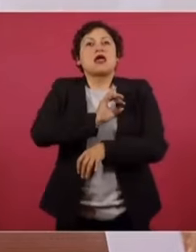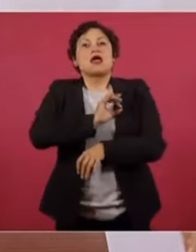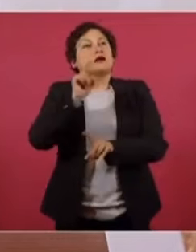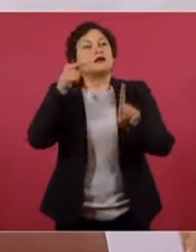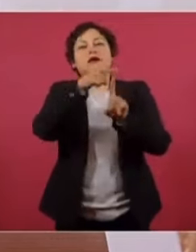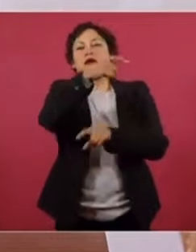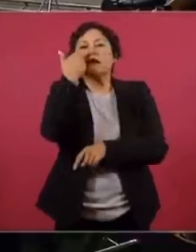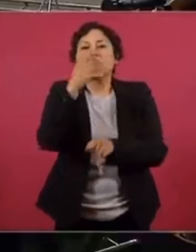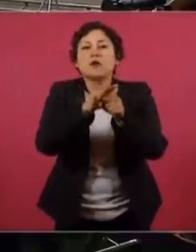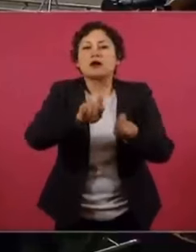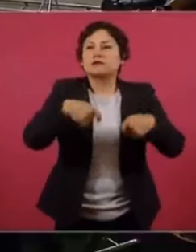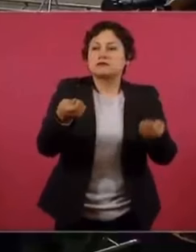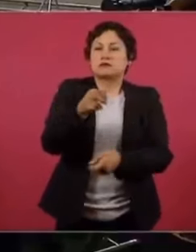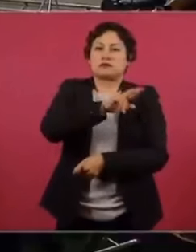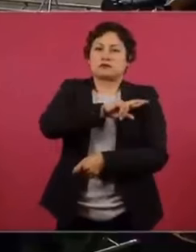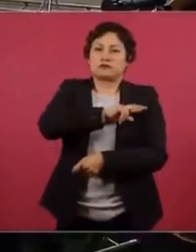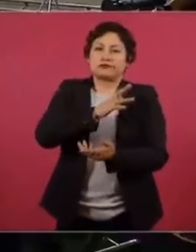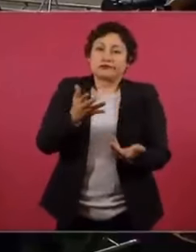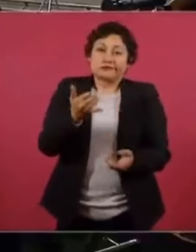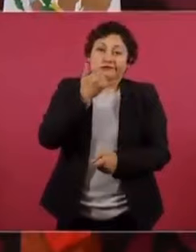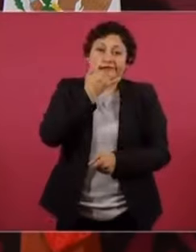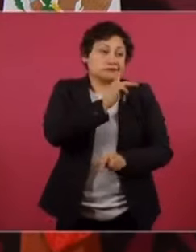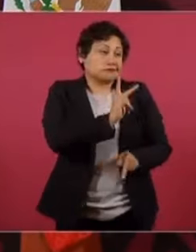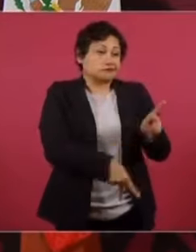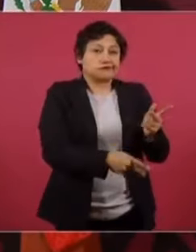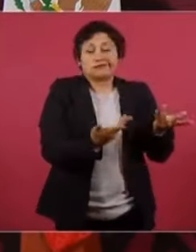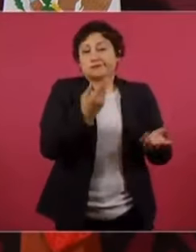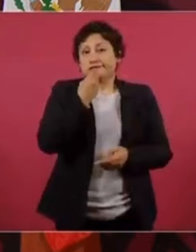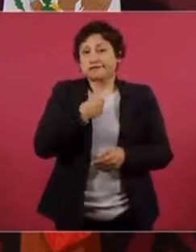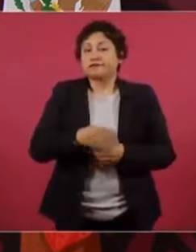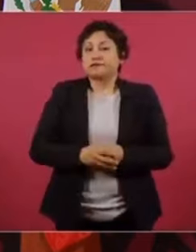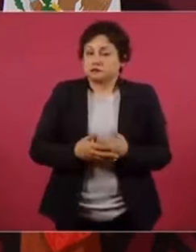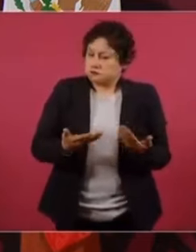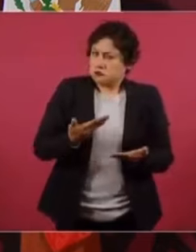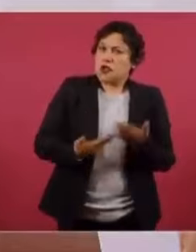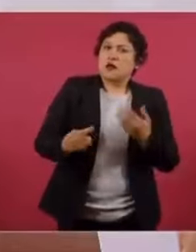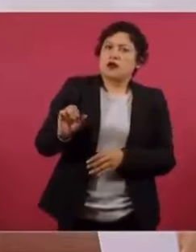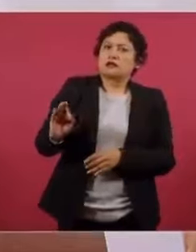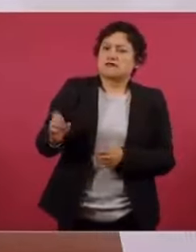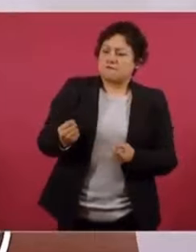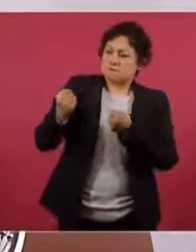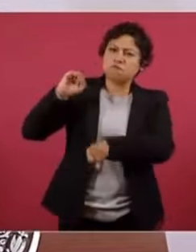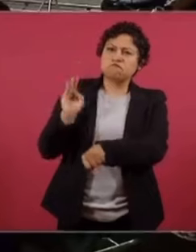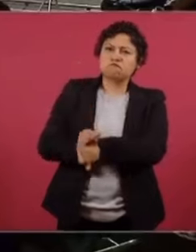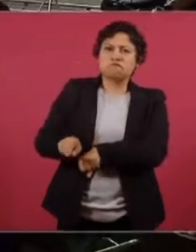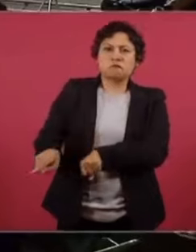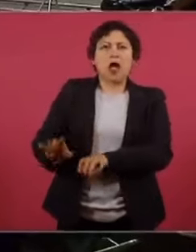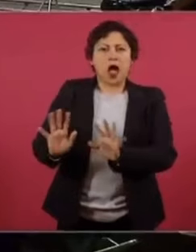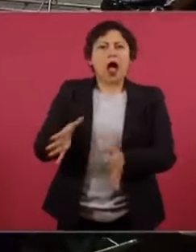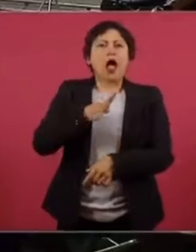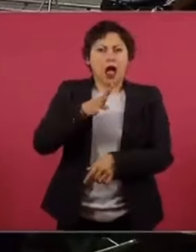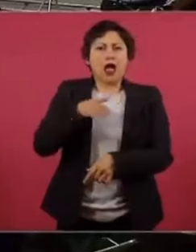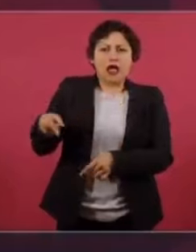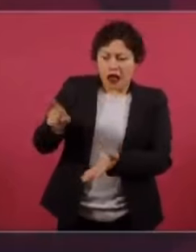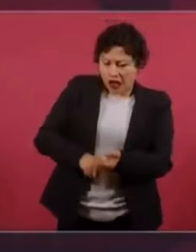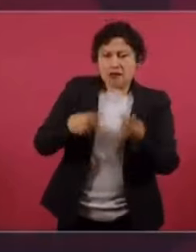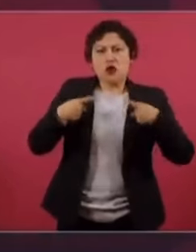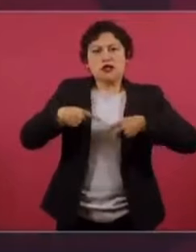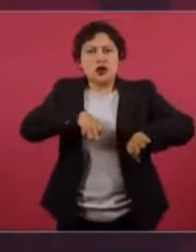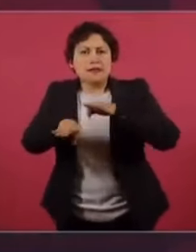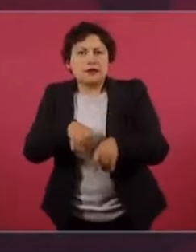y no pudieron, se quedaron con las ganas y tenemos una Comisión Federal de Electricidad fuerte, muy consolidada, con los mejores trabajadores